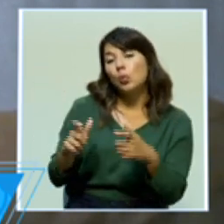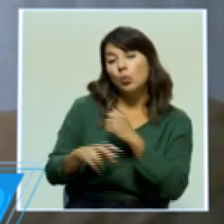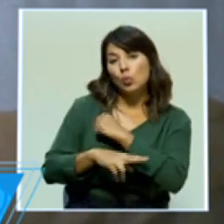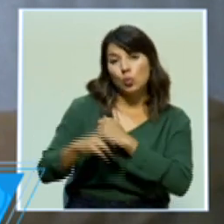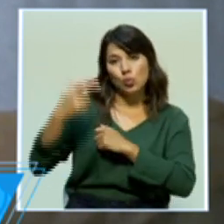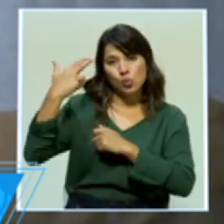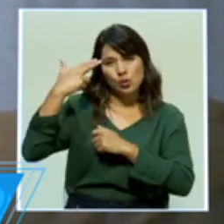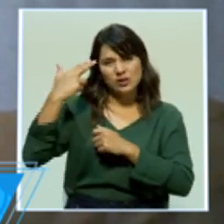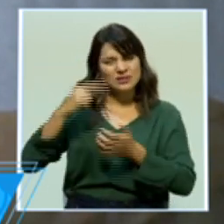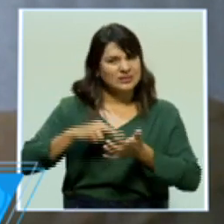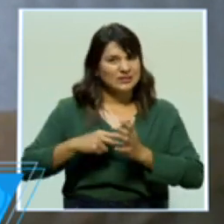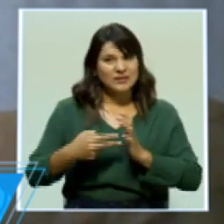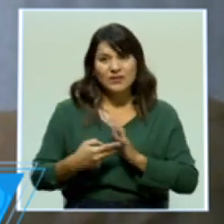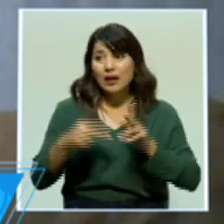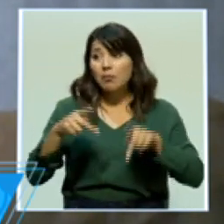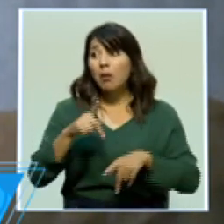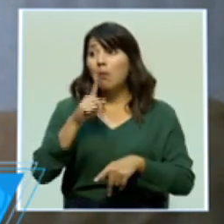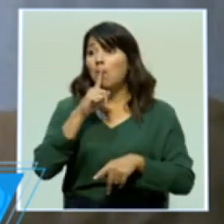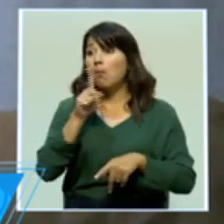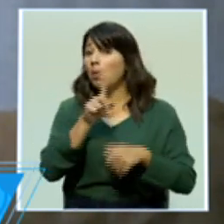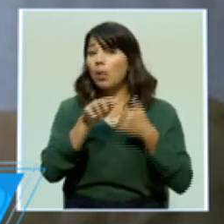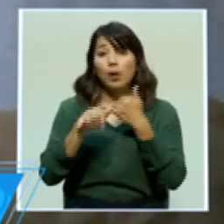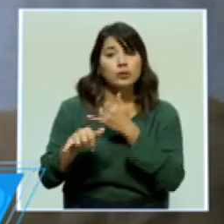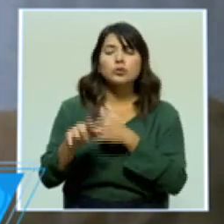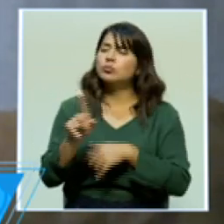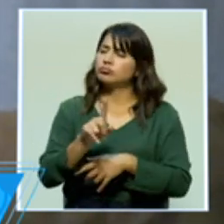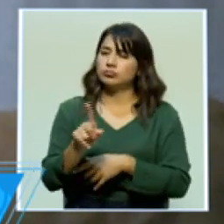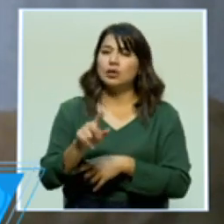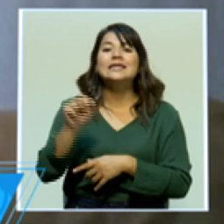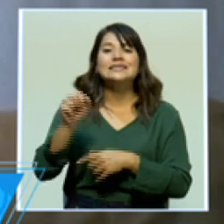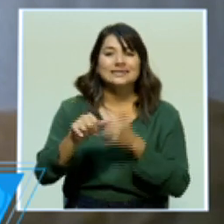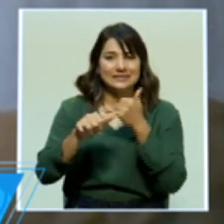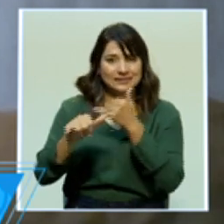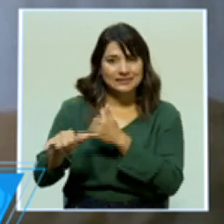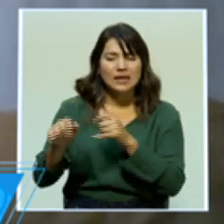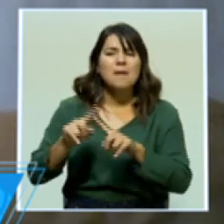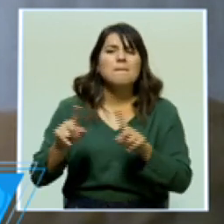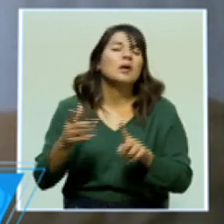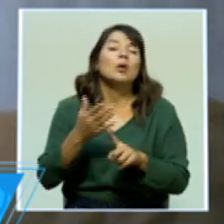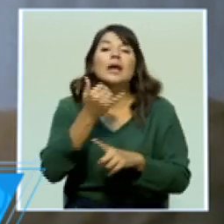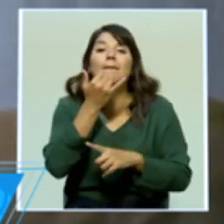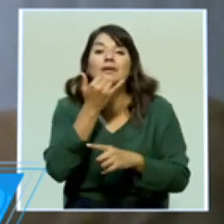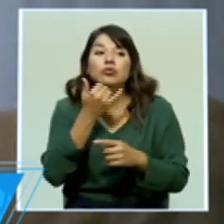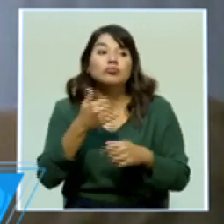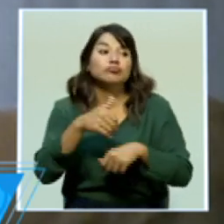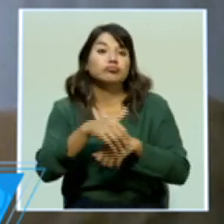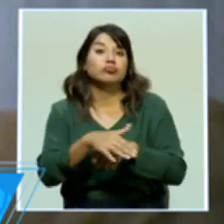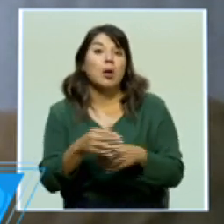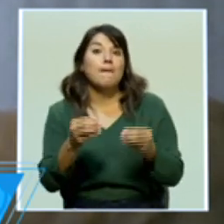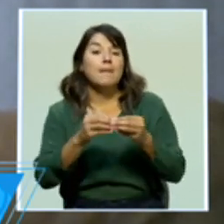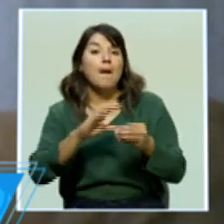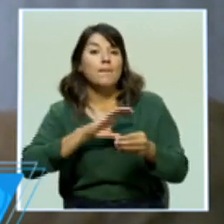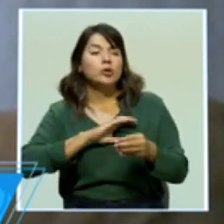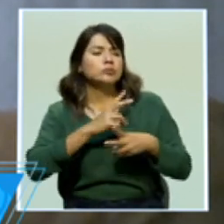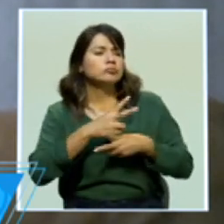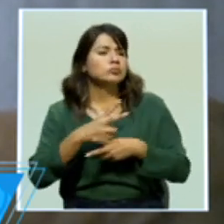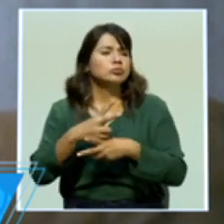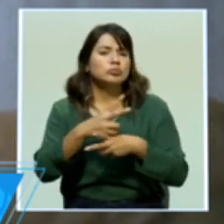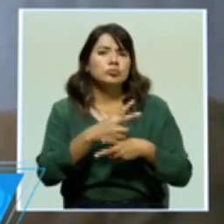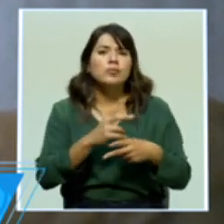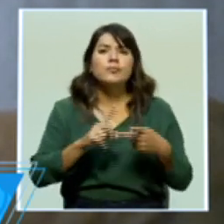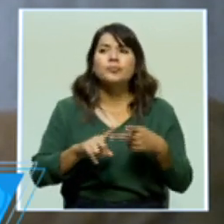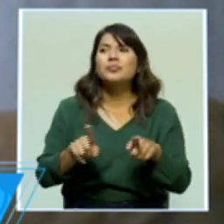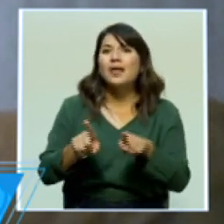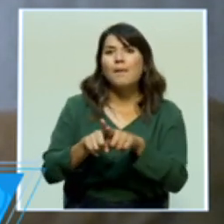que hay más presencia policial, ha habido retenes, hay una